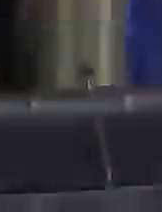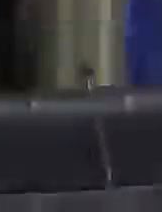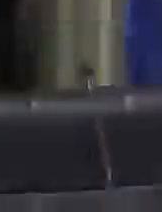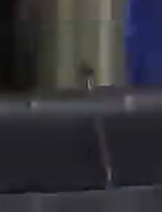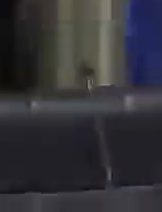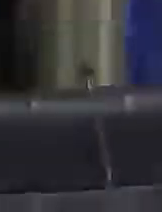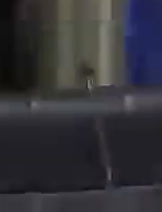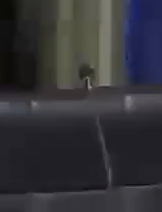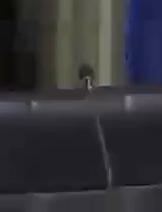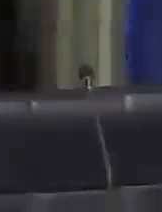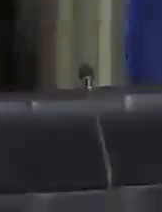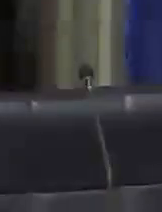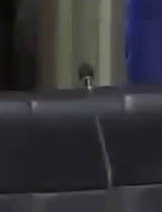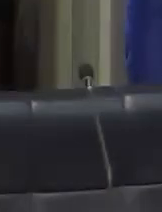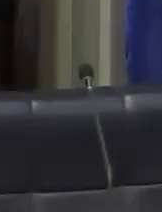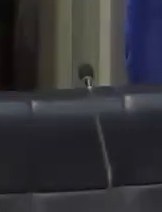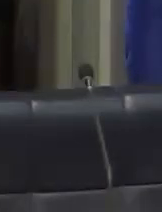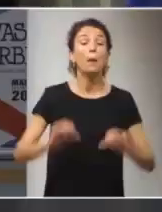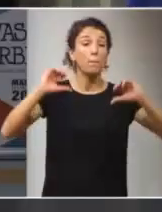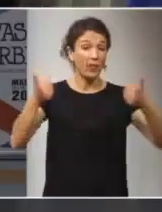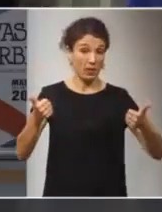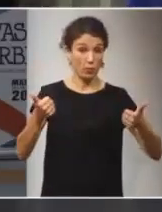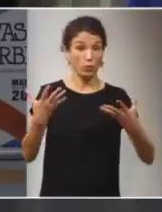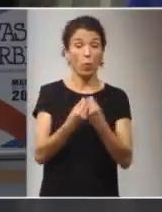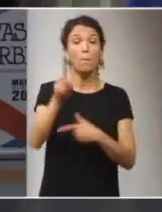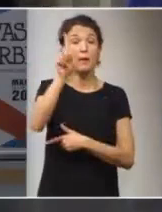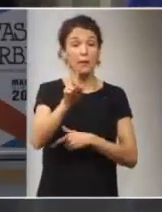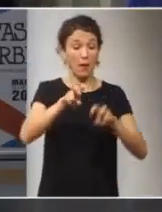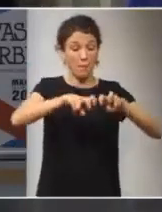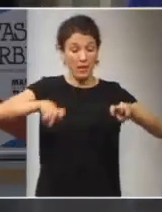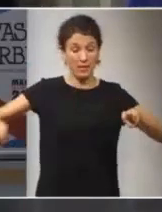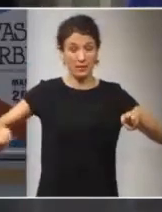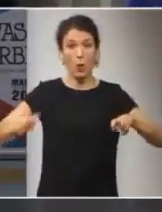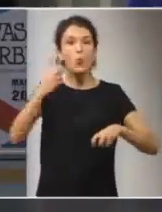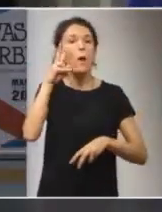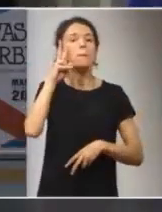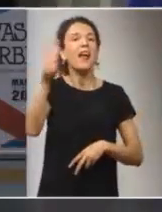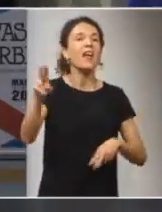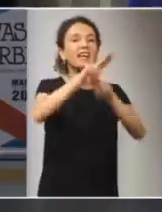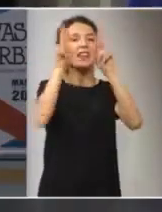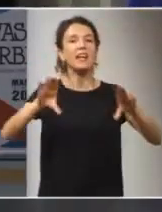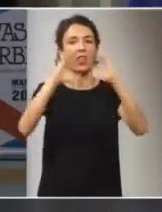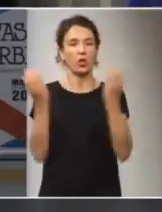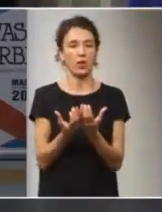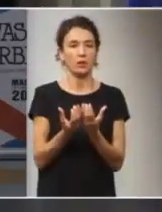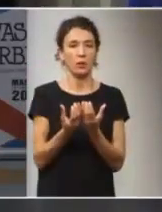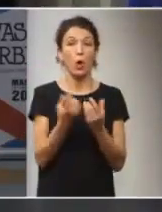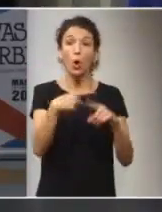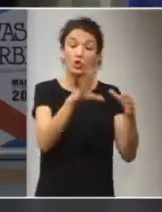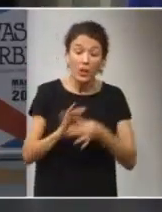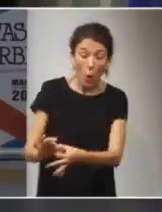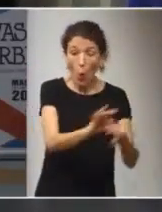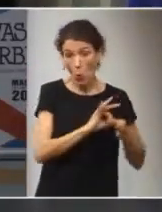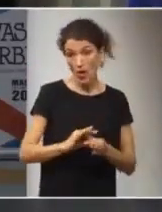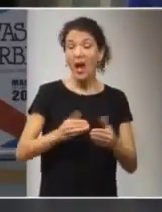Bueno, vamos a empezar con nuestra primera mesa, una mirada internacional sobre lo que nos une hacia